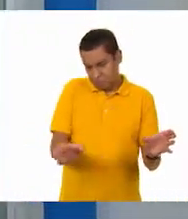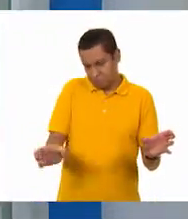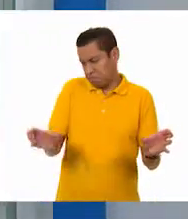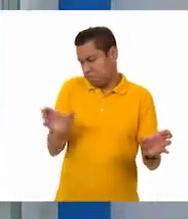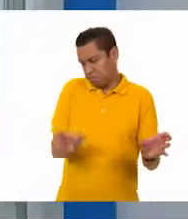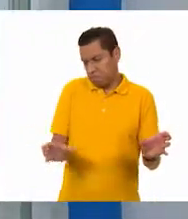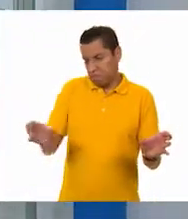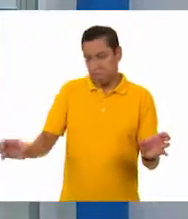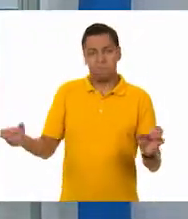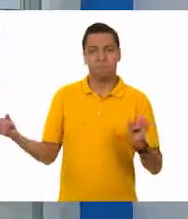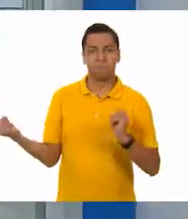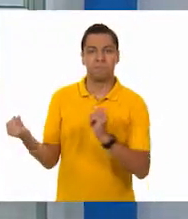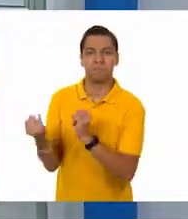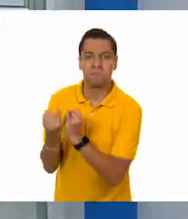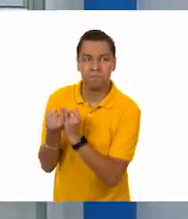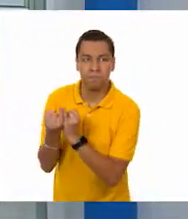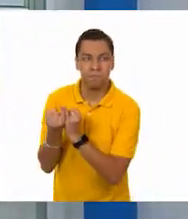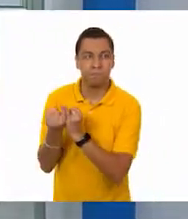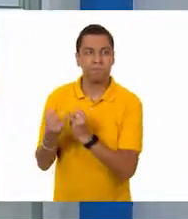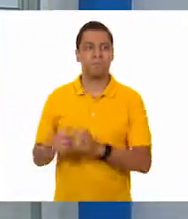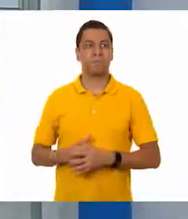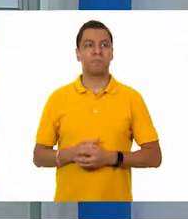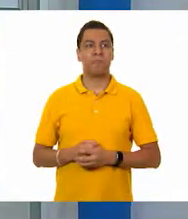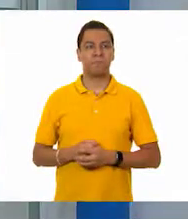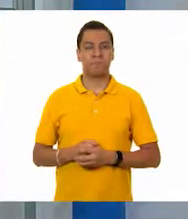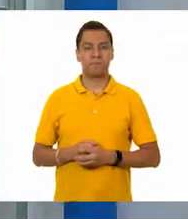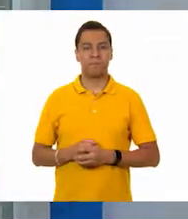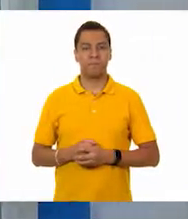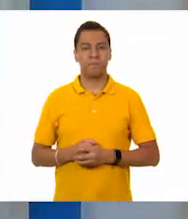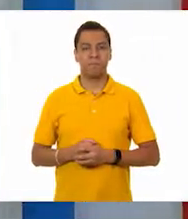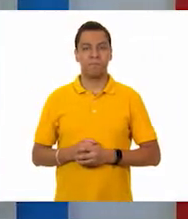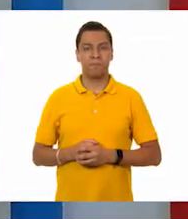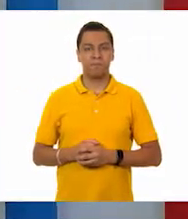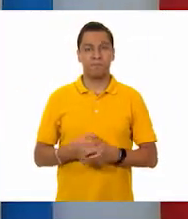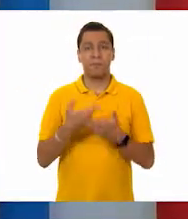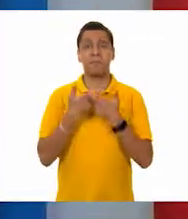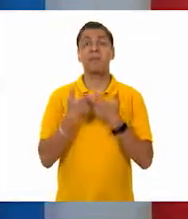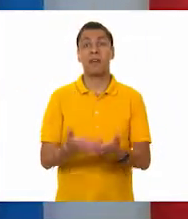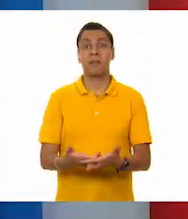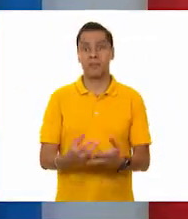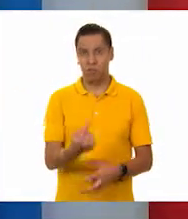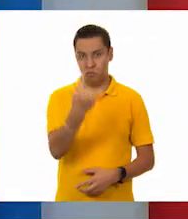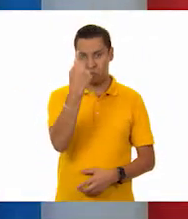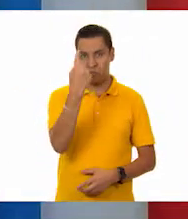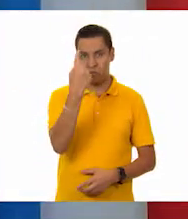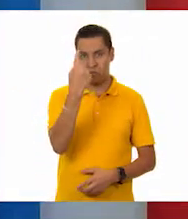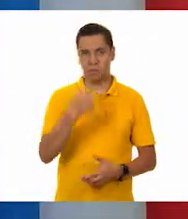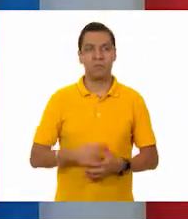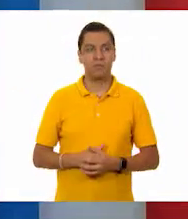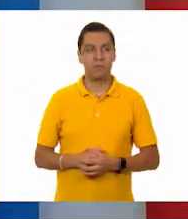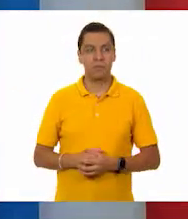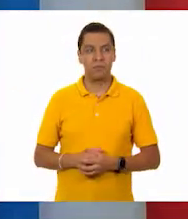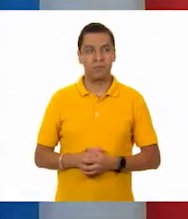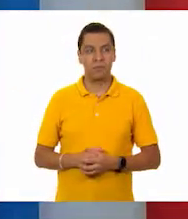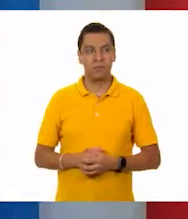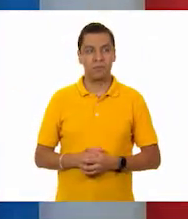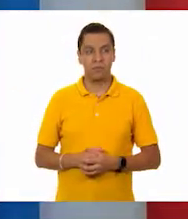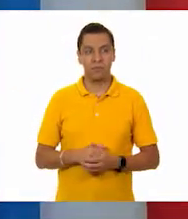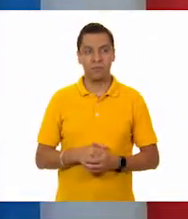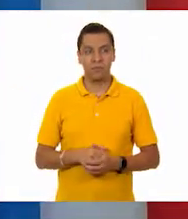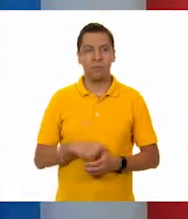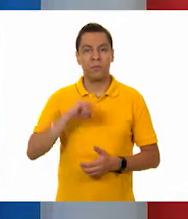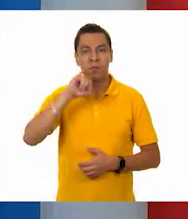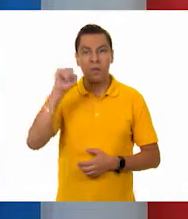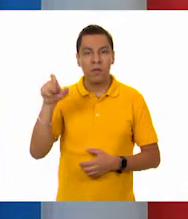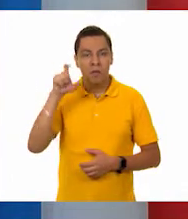Vamos a ver. Muy bien. Pero nos resta un objeto. Muy bien. Entonces la papa